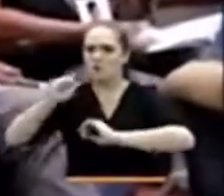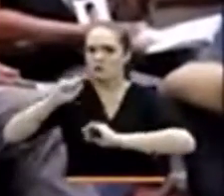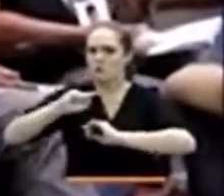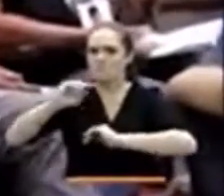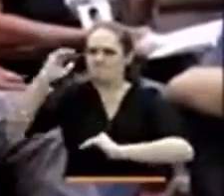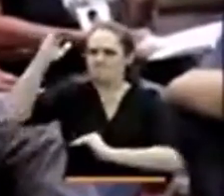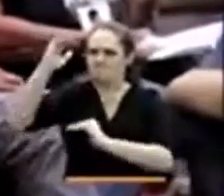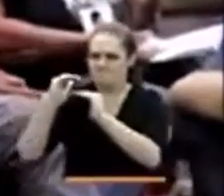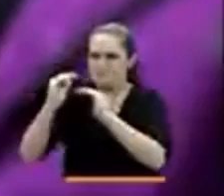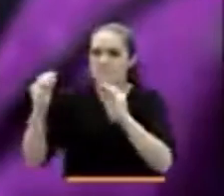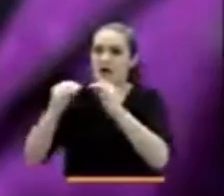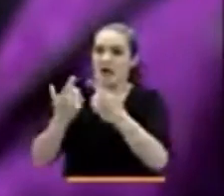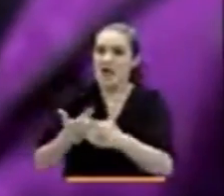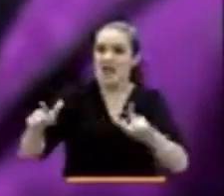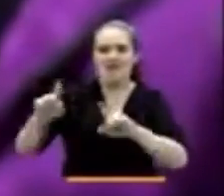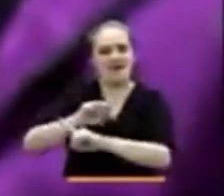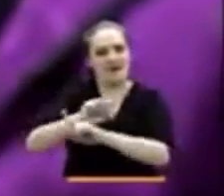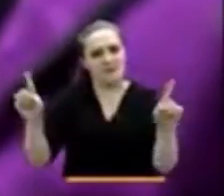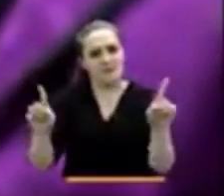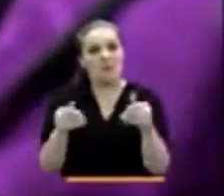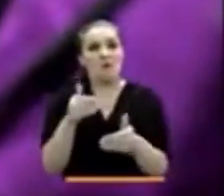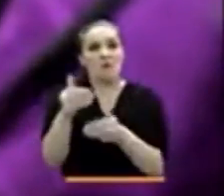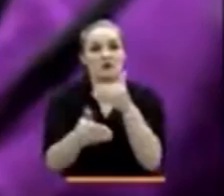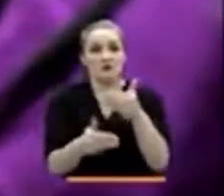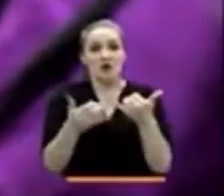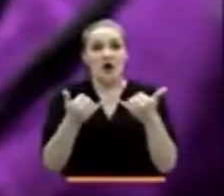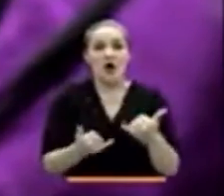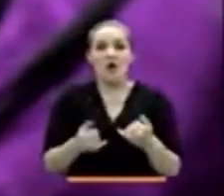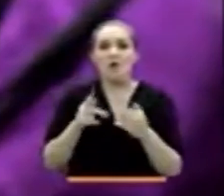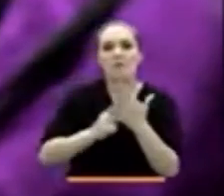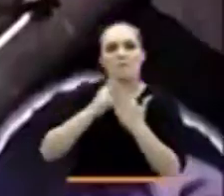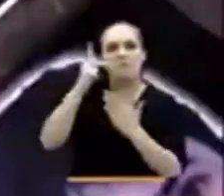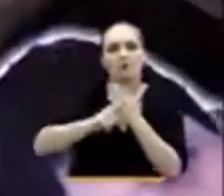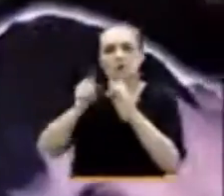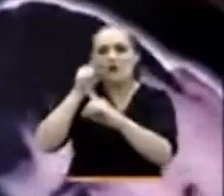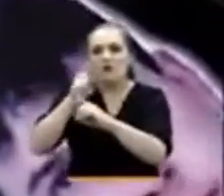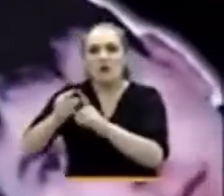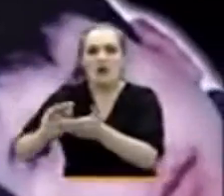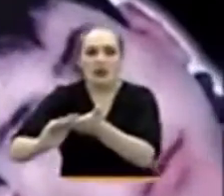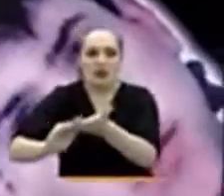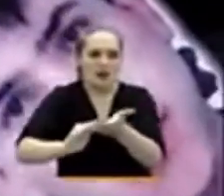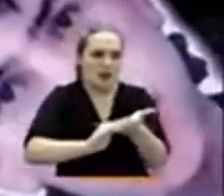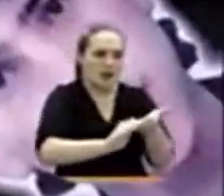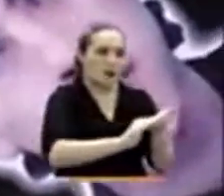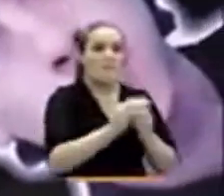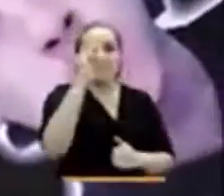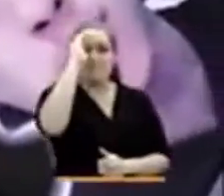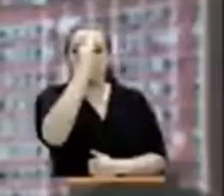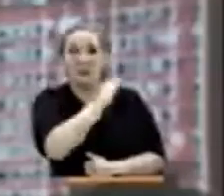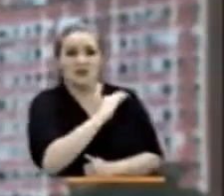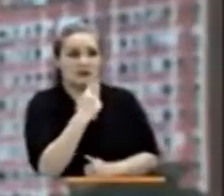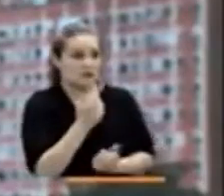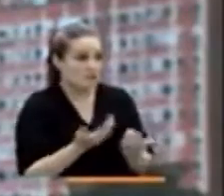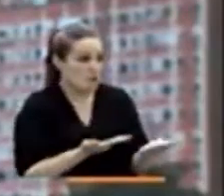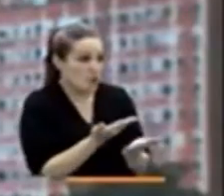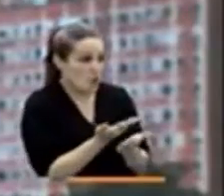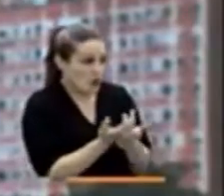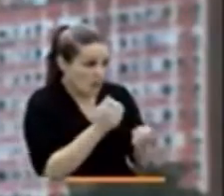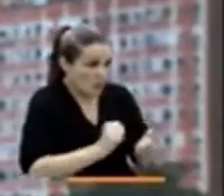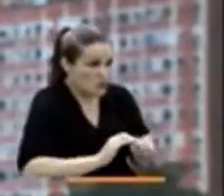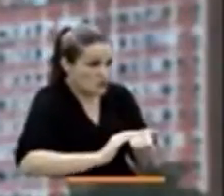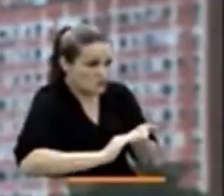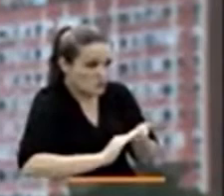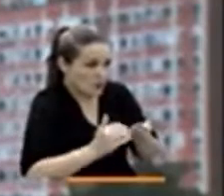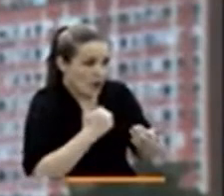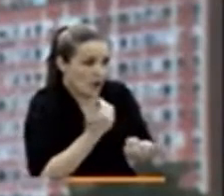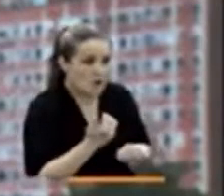analizará las conclusiones emitidas por la JEP y los siete proyectos restaurativos y reparadores propuestos por los militares y las víctimas. En otras noticias